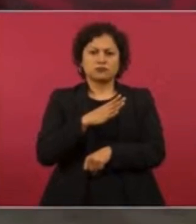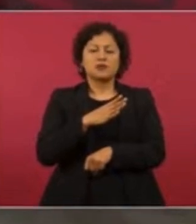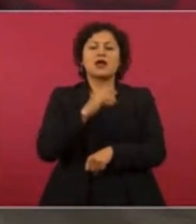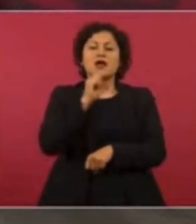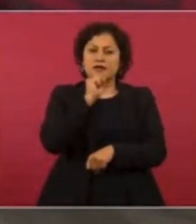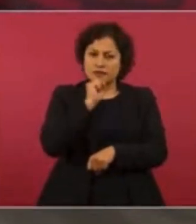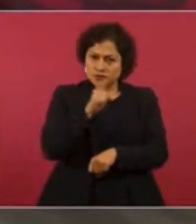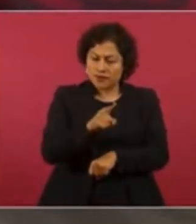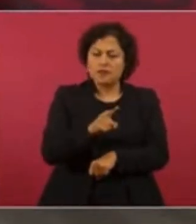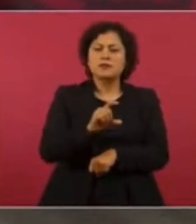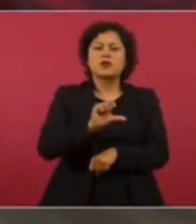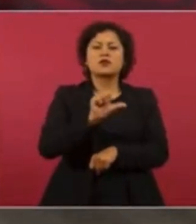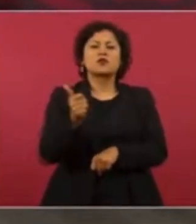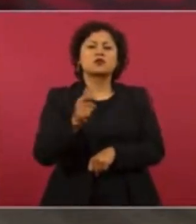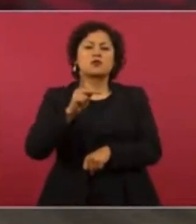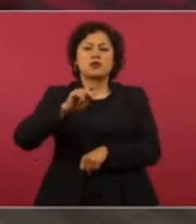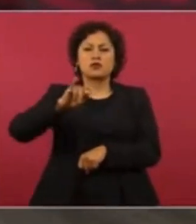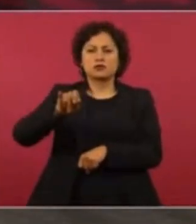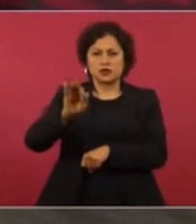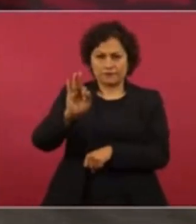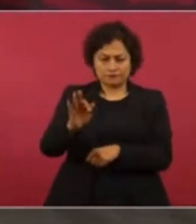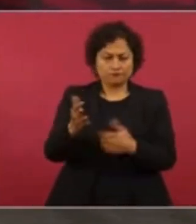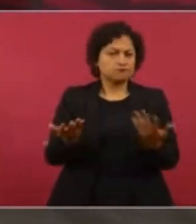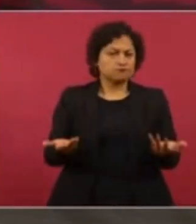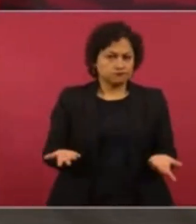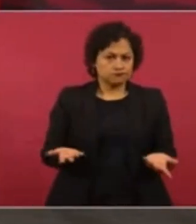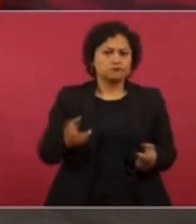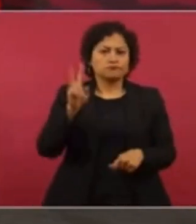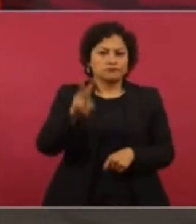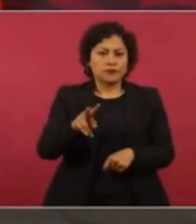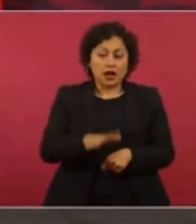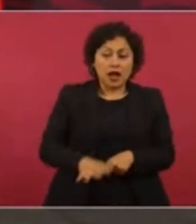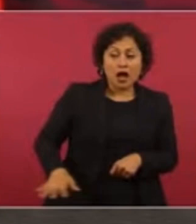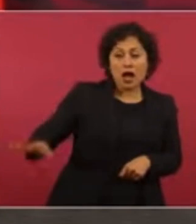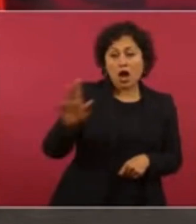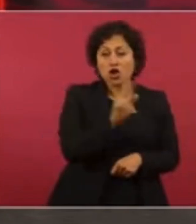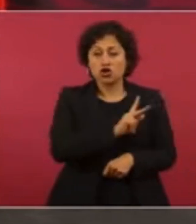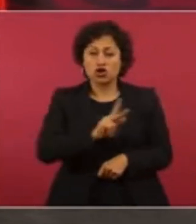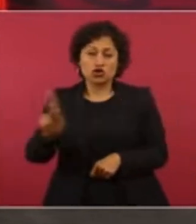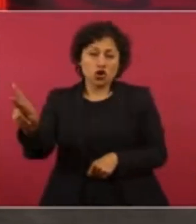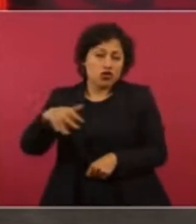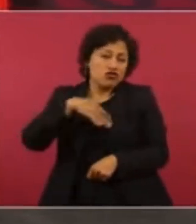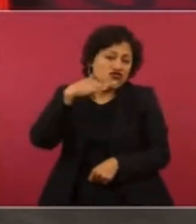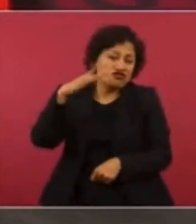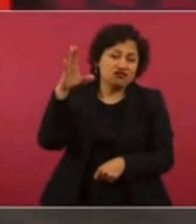Judicial. No todo el Poder Judicial está podrido.